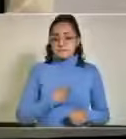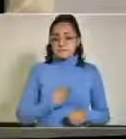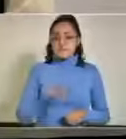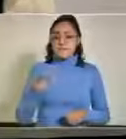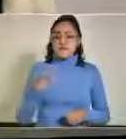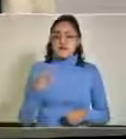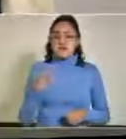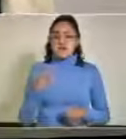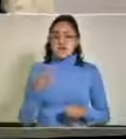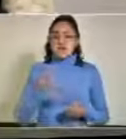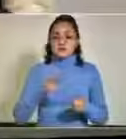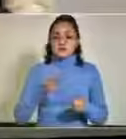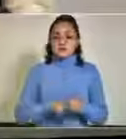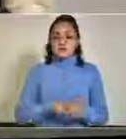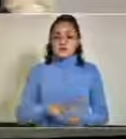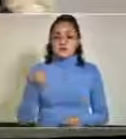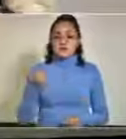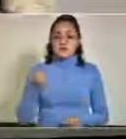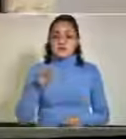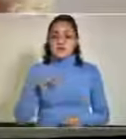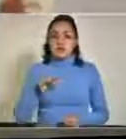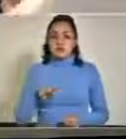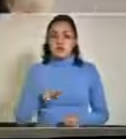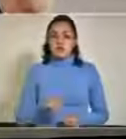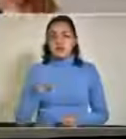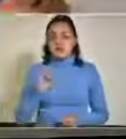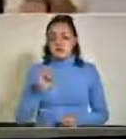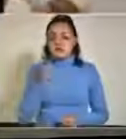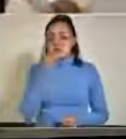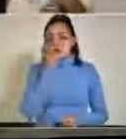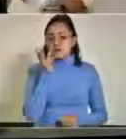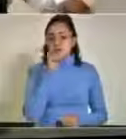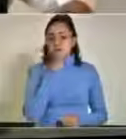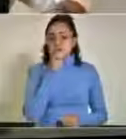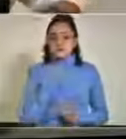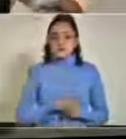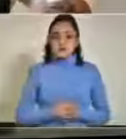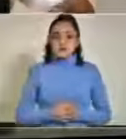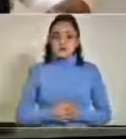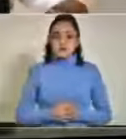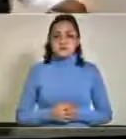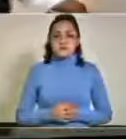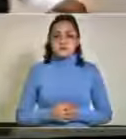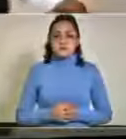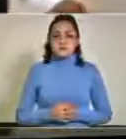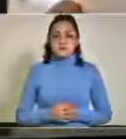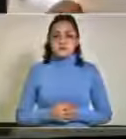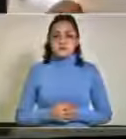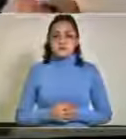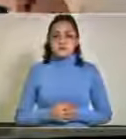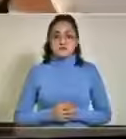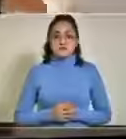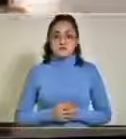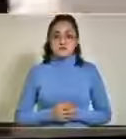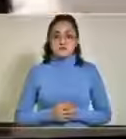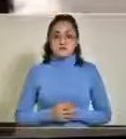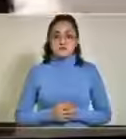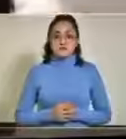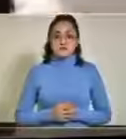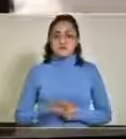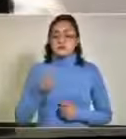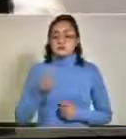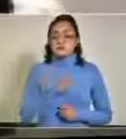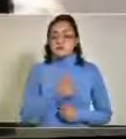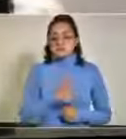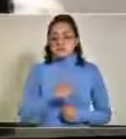92 hospitalizados y 18 que sí requieren ventilación mecánica asistida. En lo que respecta